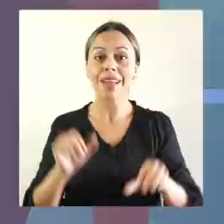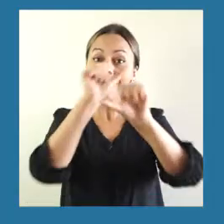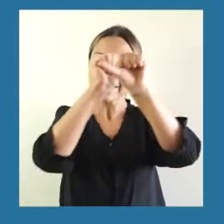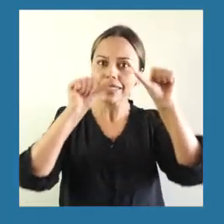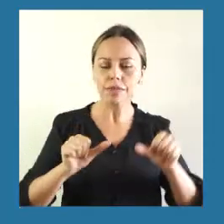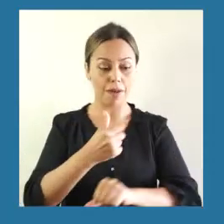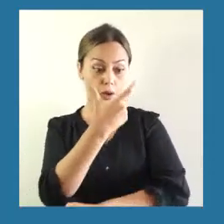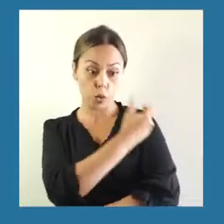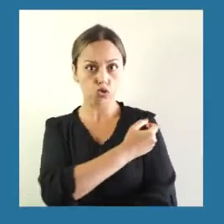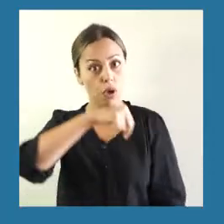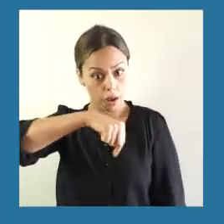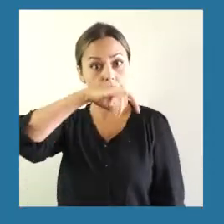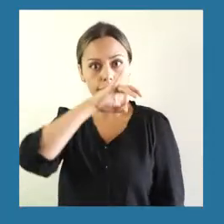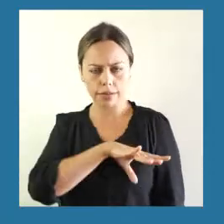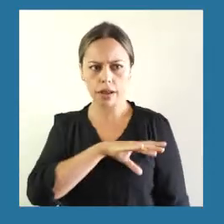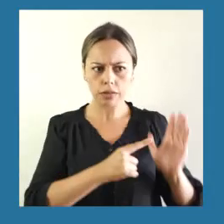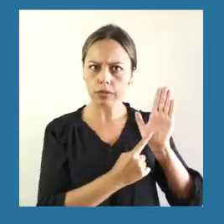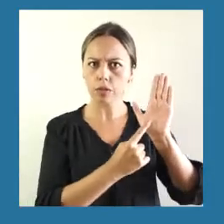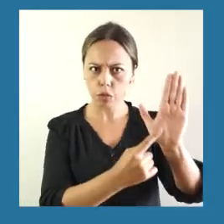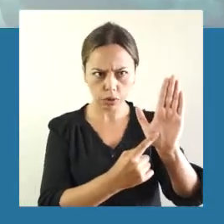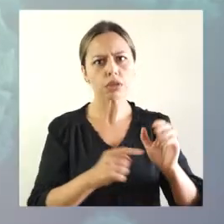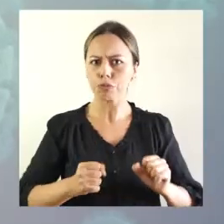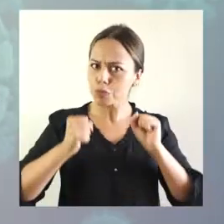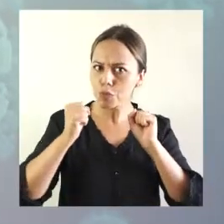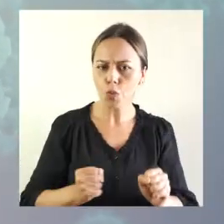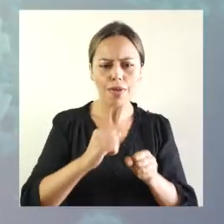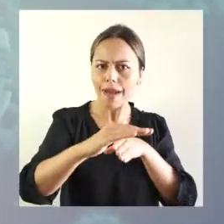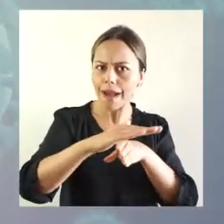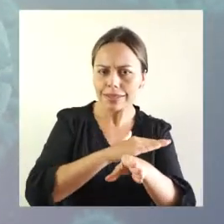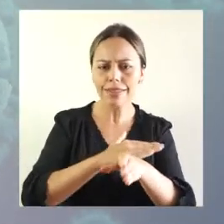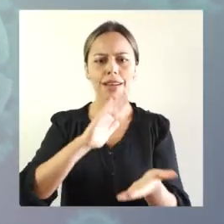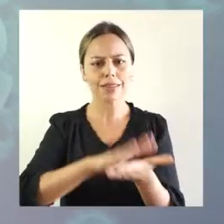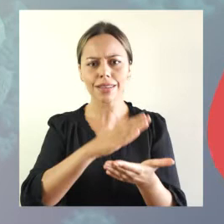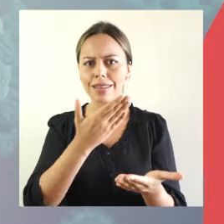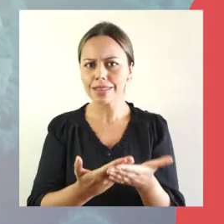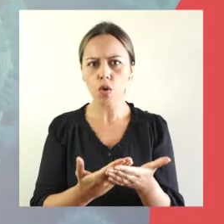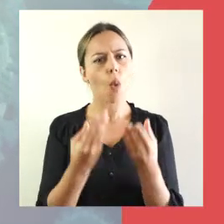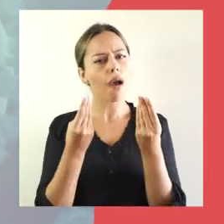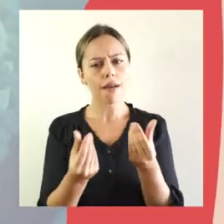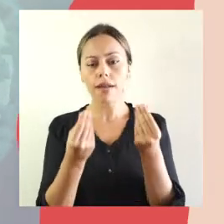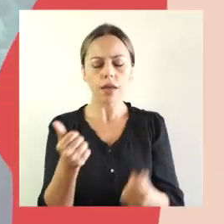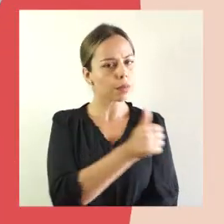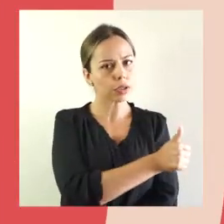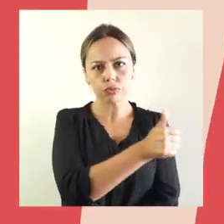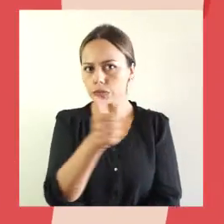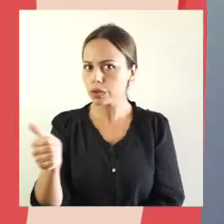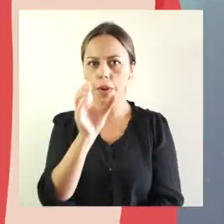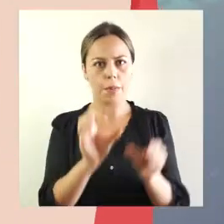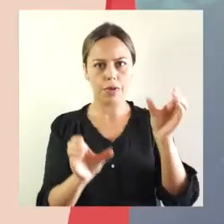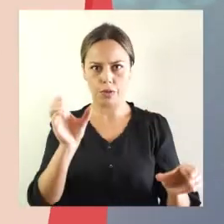sistema de vacunación chileno demostró que es posible acceder a una salud de calidad para todas y todos.